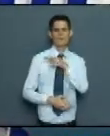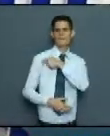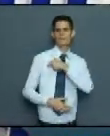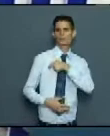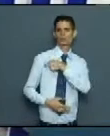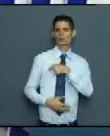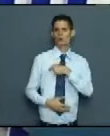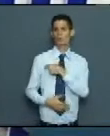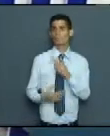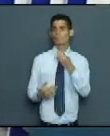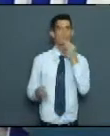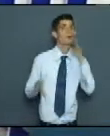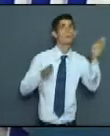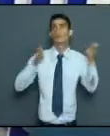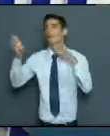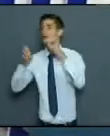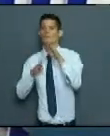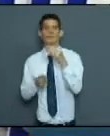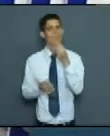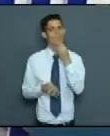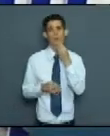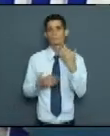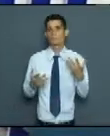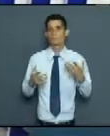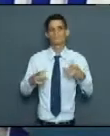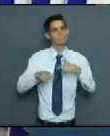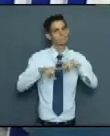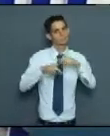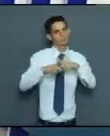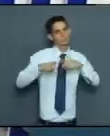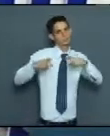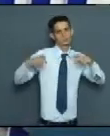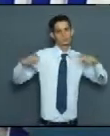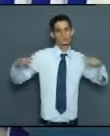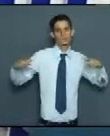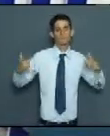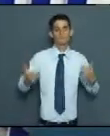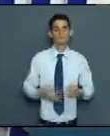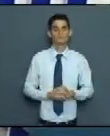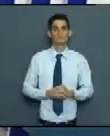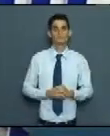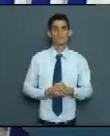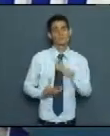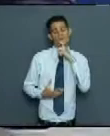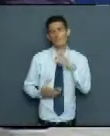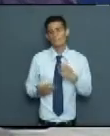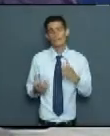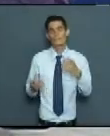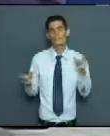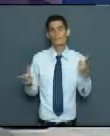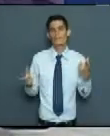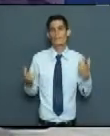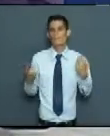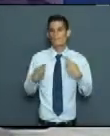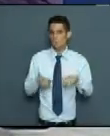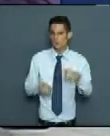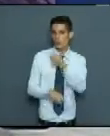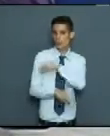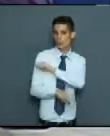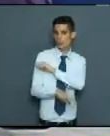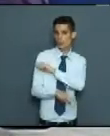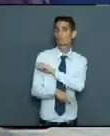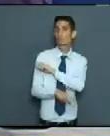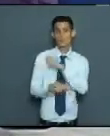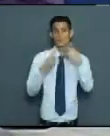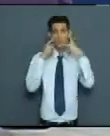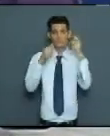pueden estar en todos los lugares ni en todos los escenarios, porque sabemos que no pueden estar. Pero realmente la población juega